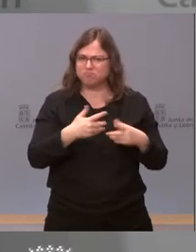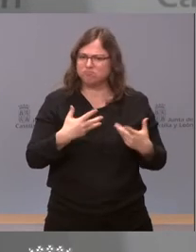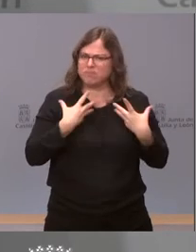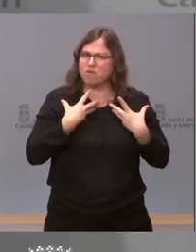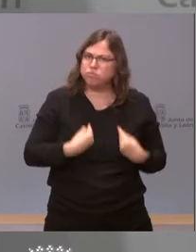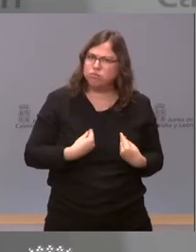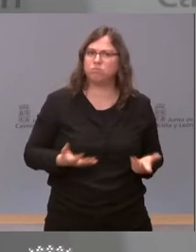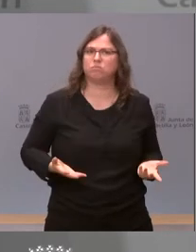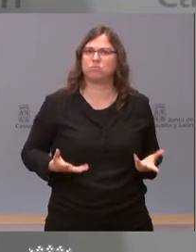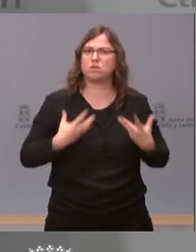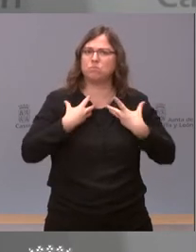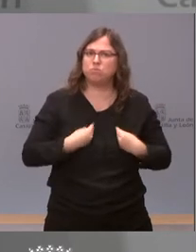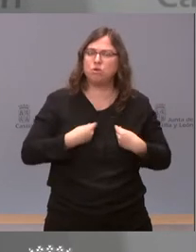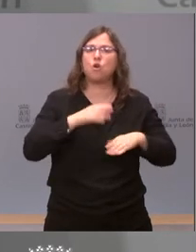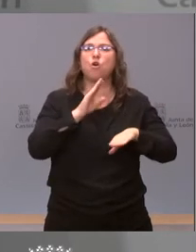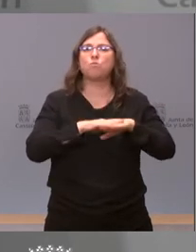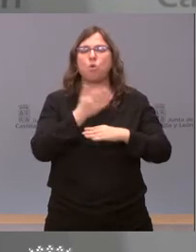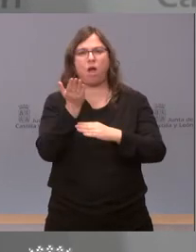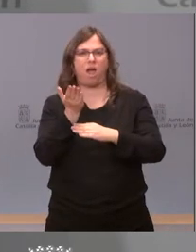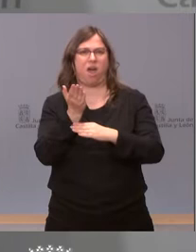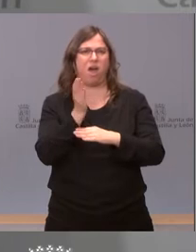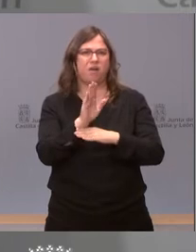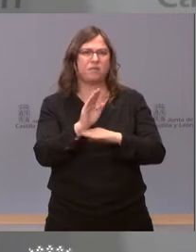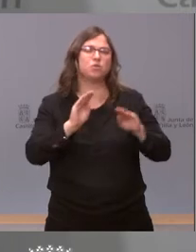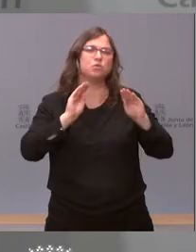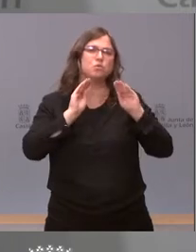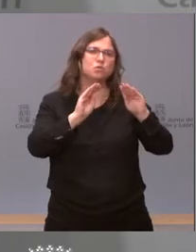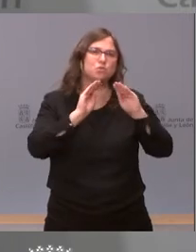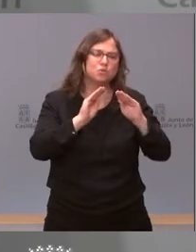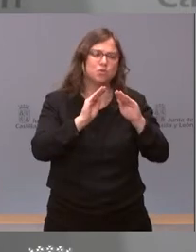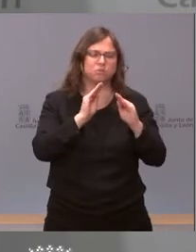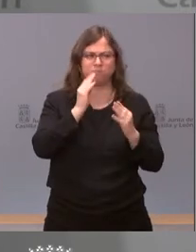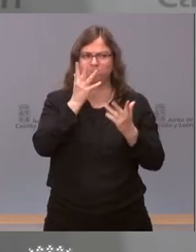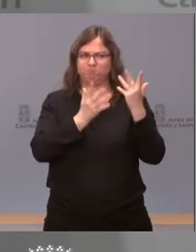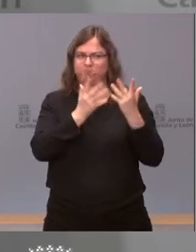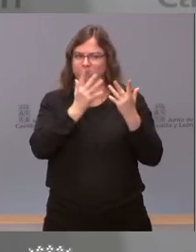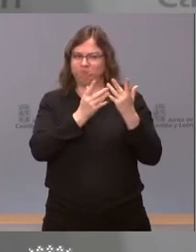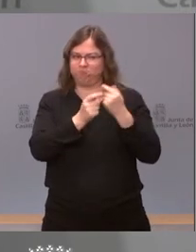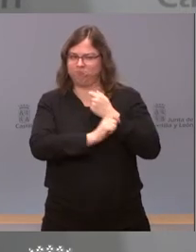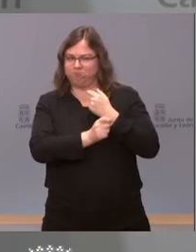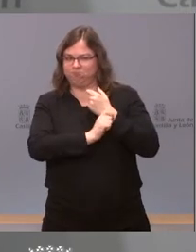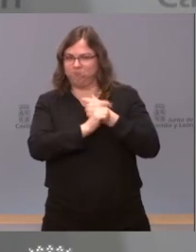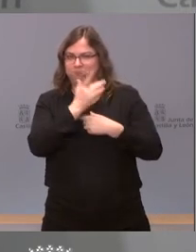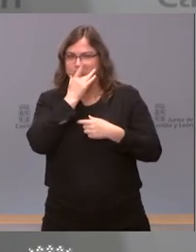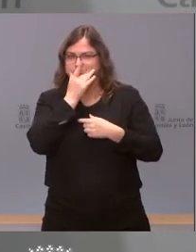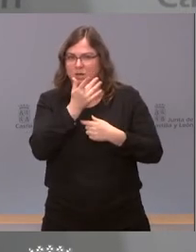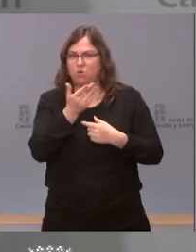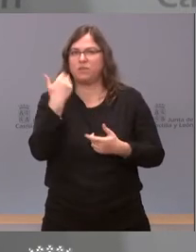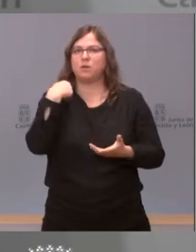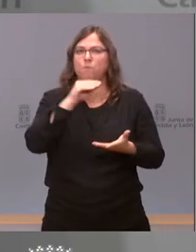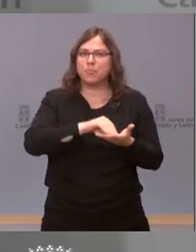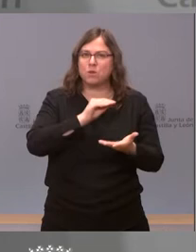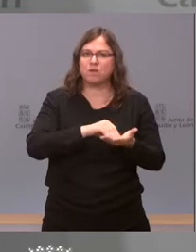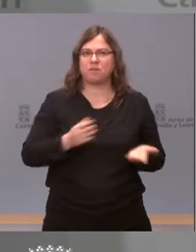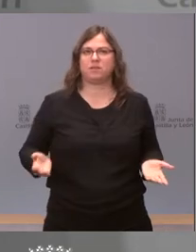Junta y de este gobierno con esta actitud tan calculada, tan evidente, tan bochornosa en muchos casos